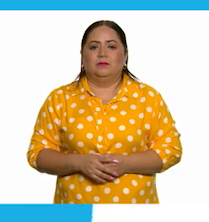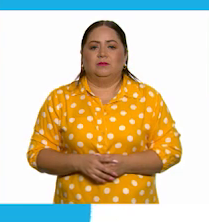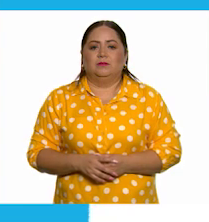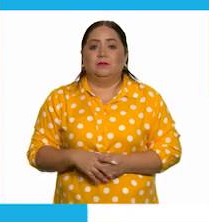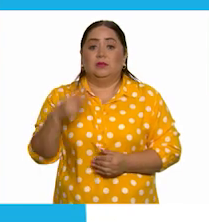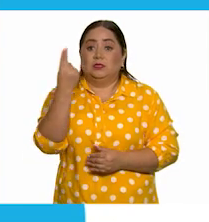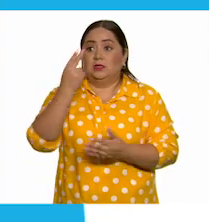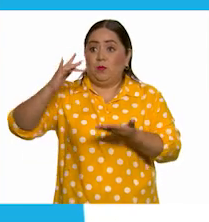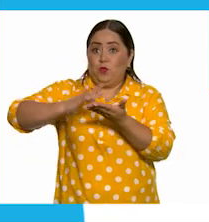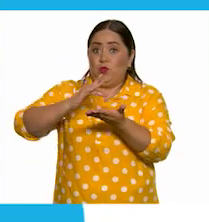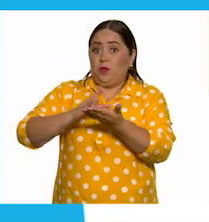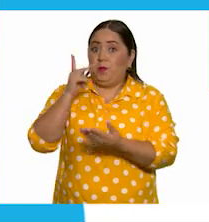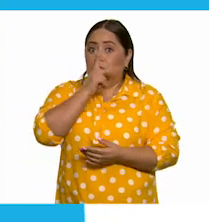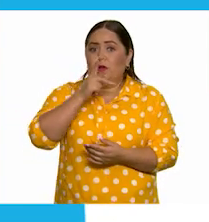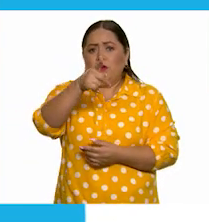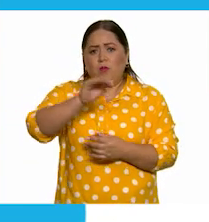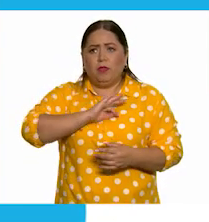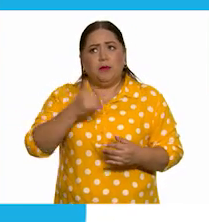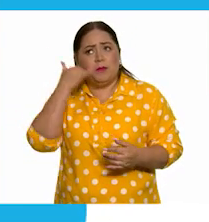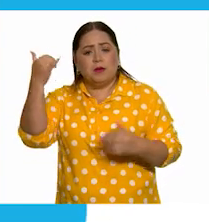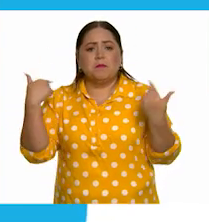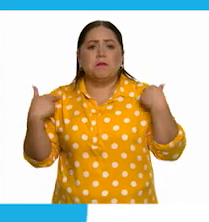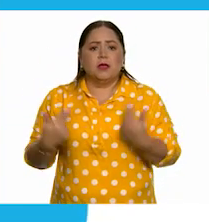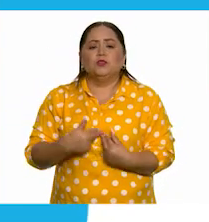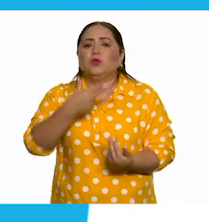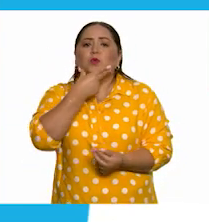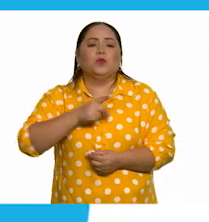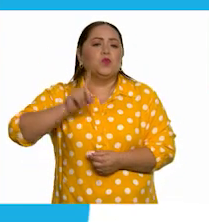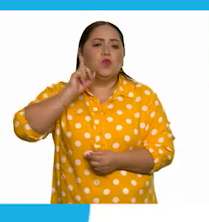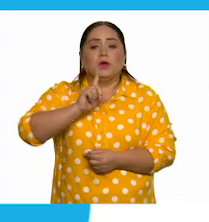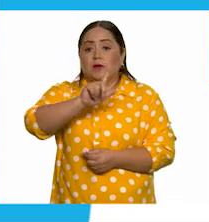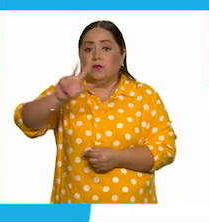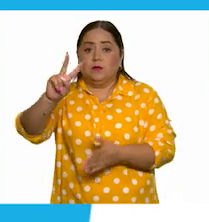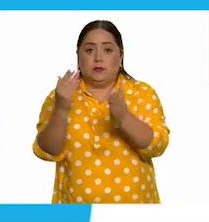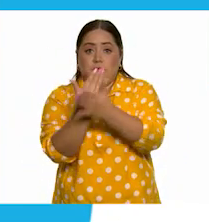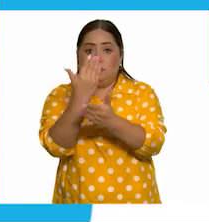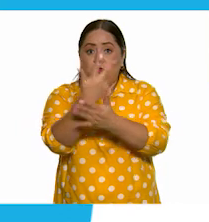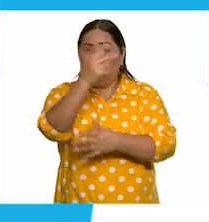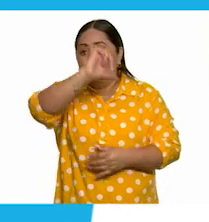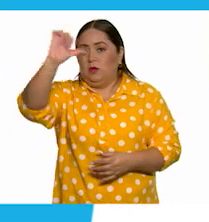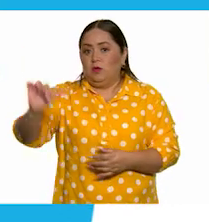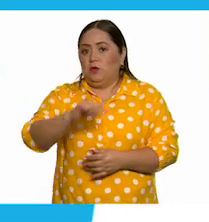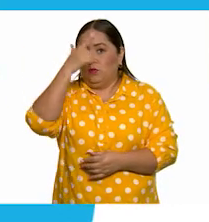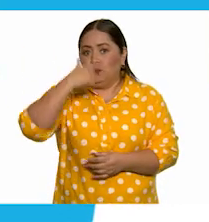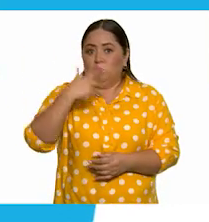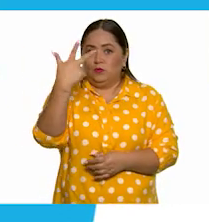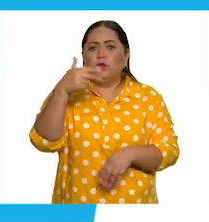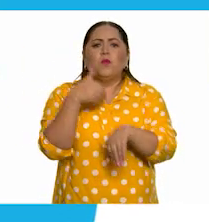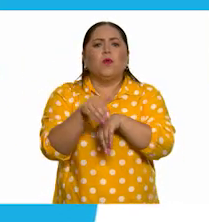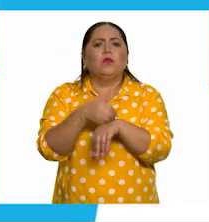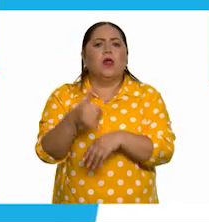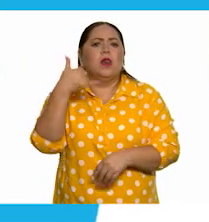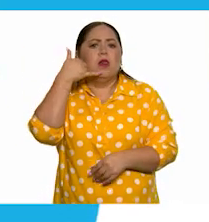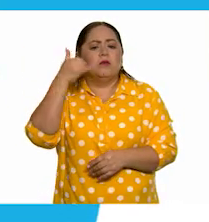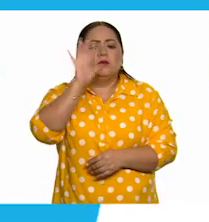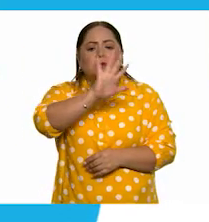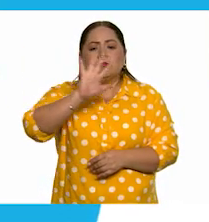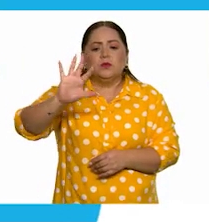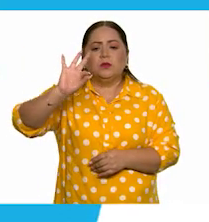Para solicitar apoyo pedagógico, comunícate con maestras y maestros de lunes a viernes de 8 a 20 horas al teléfono